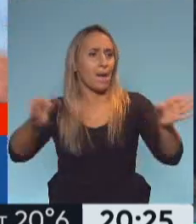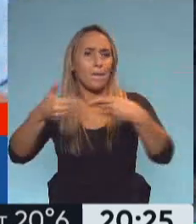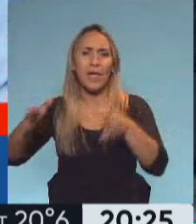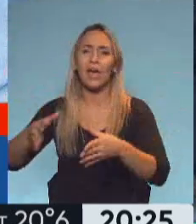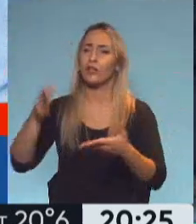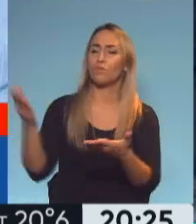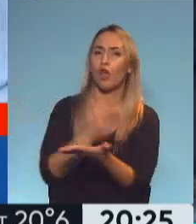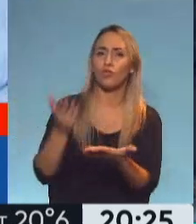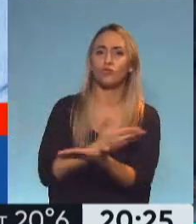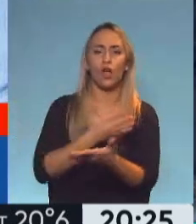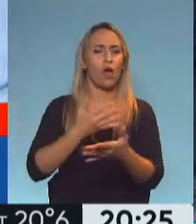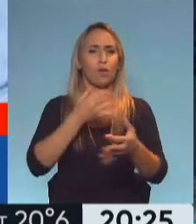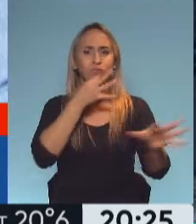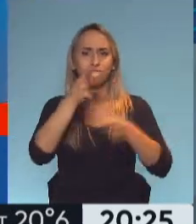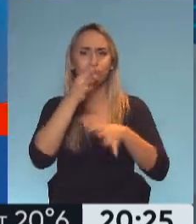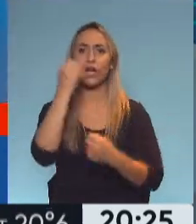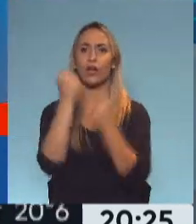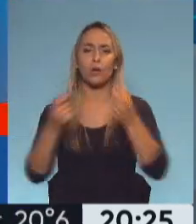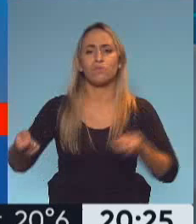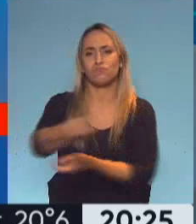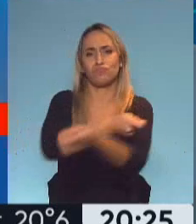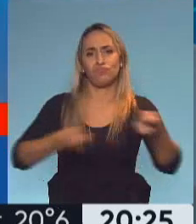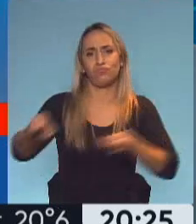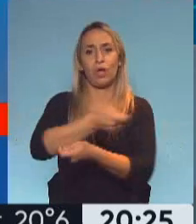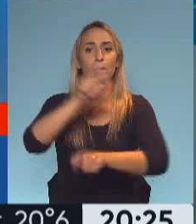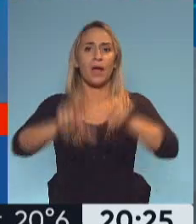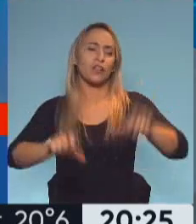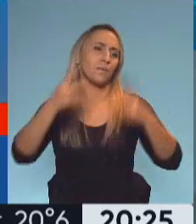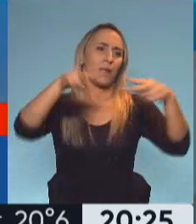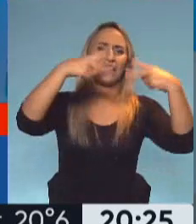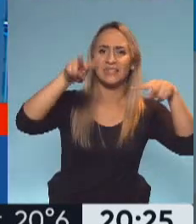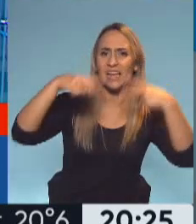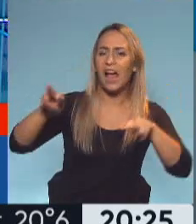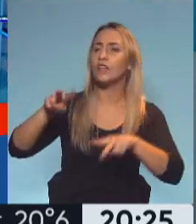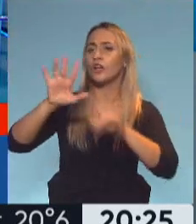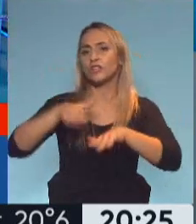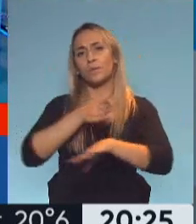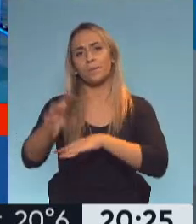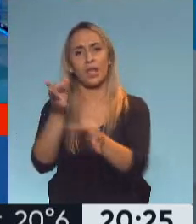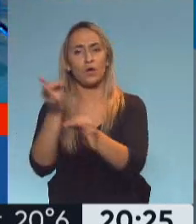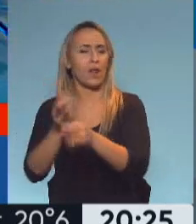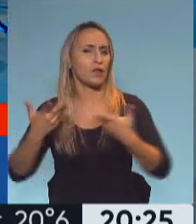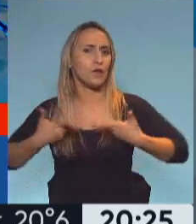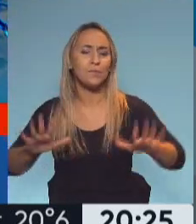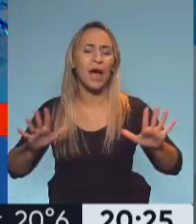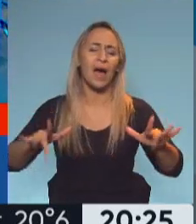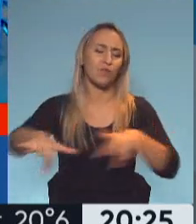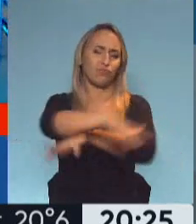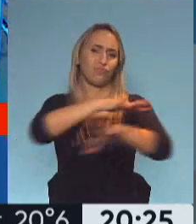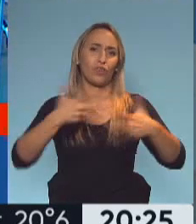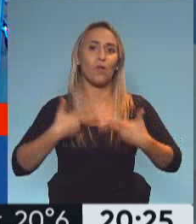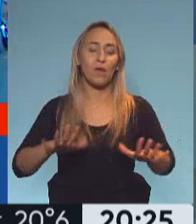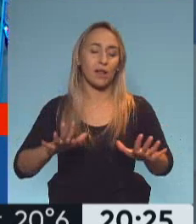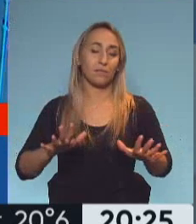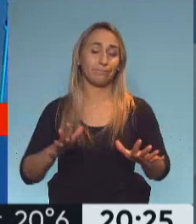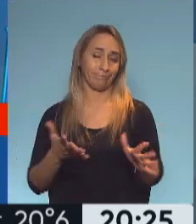vendiendo sus servicios, teniendo abiertos sus comercios, que la gente pueda estar paseando, que los chicos puedan ir a la escuela de manera normal. Ahora, seríamos unos